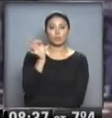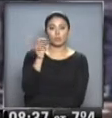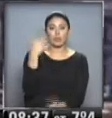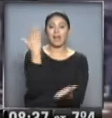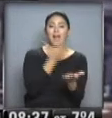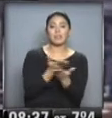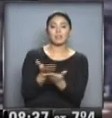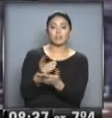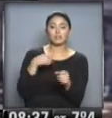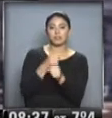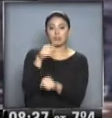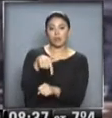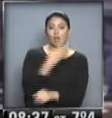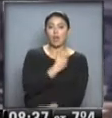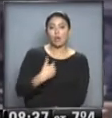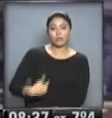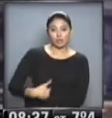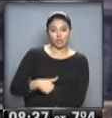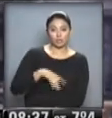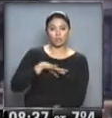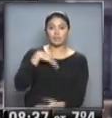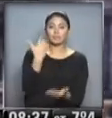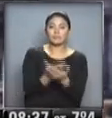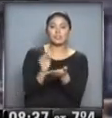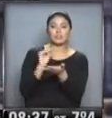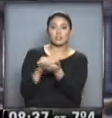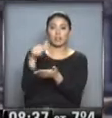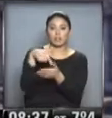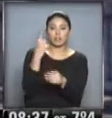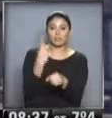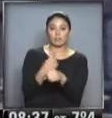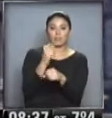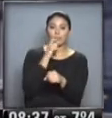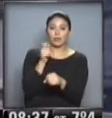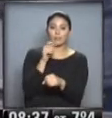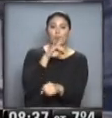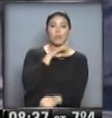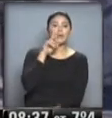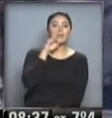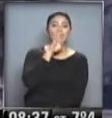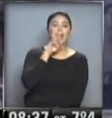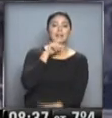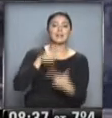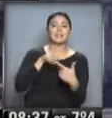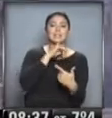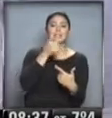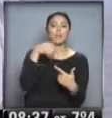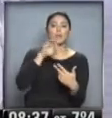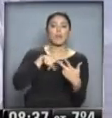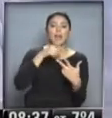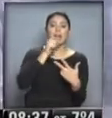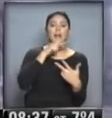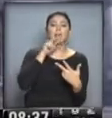candidatos que son, en definitiva, gobernadores, candidatos a senadores en estas elecciones. Sergio Urribarri, Gerardo Zamora, Jorge Capitanich.